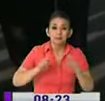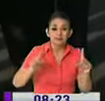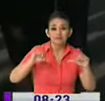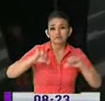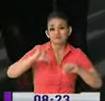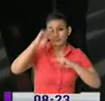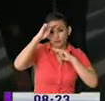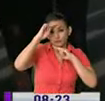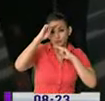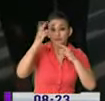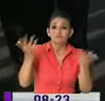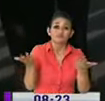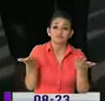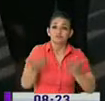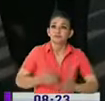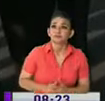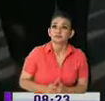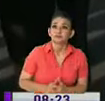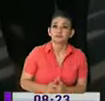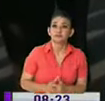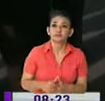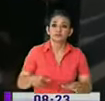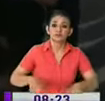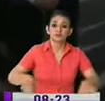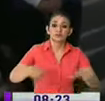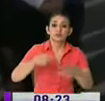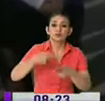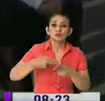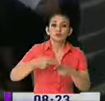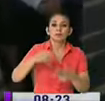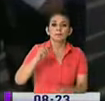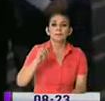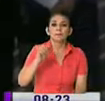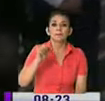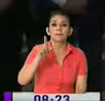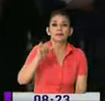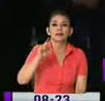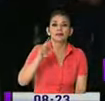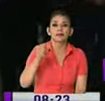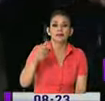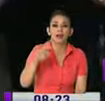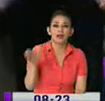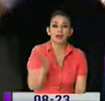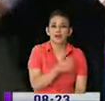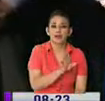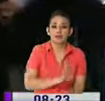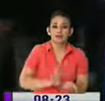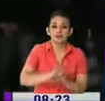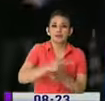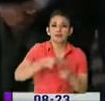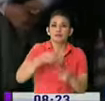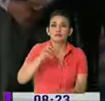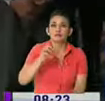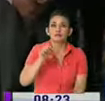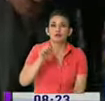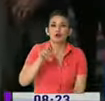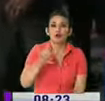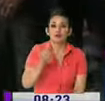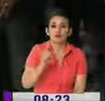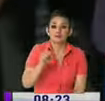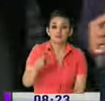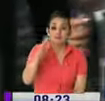noticias y es que nos encontramos en el sector Madrigal, en Monjas, donde los vecinos tienen una grave preocupación y es la